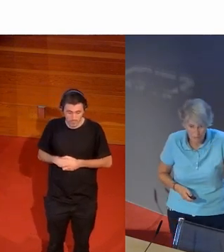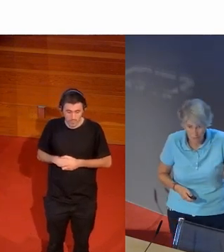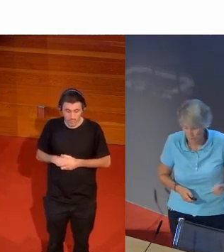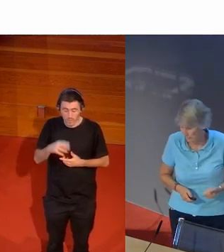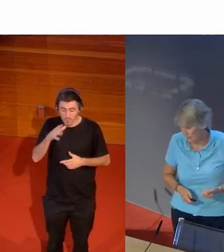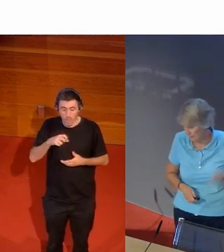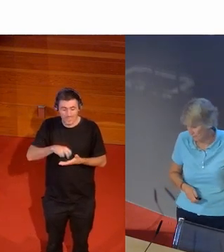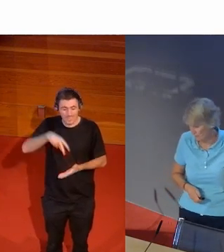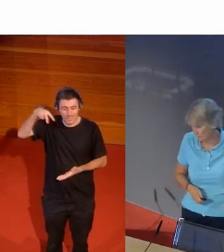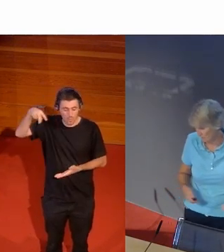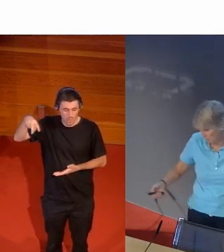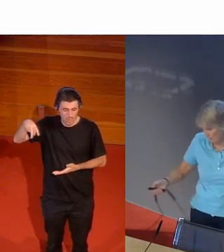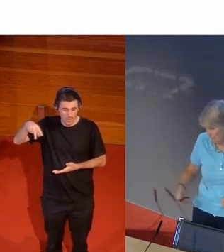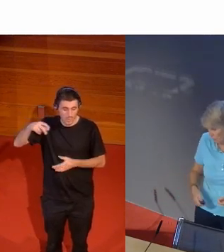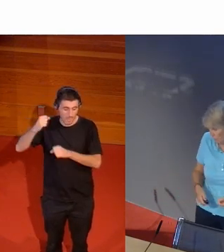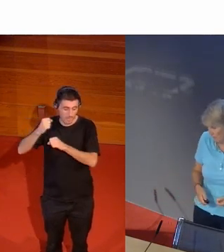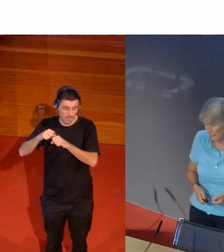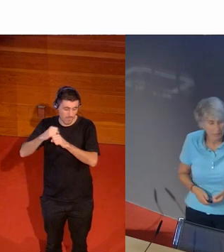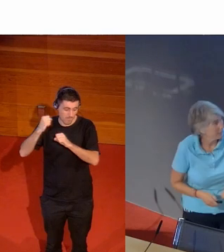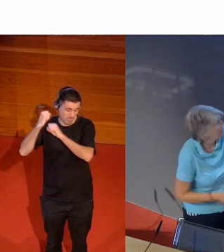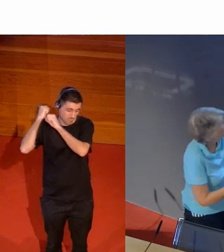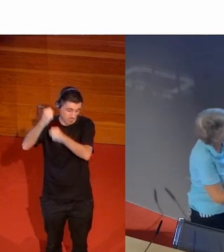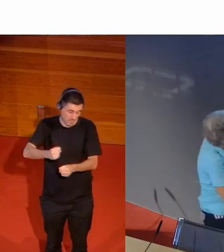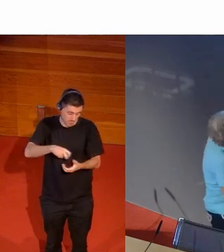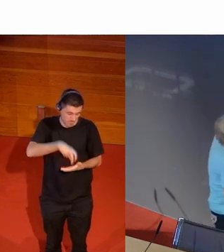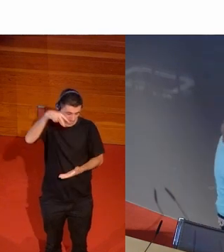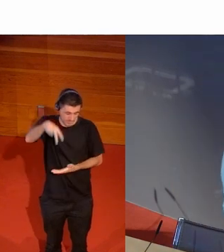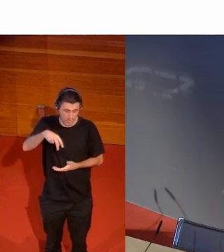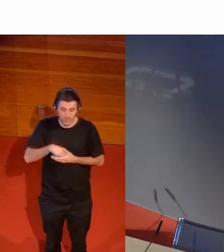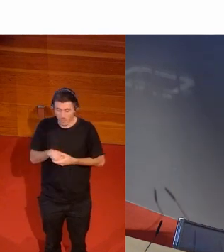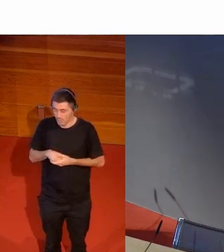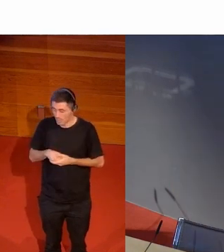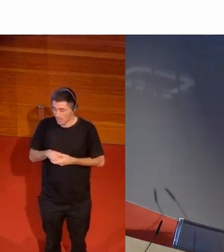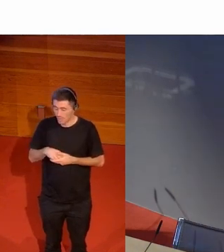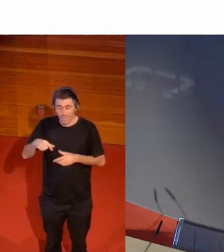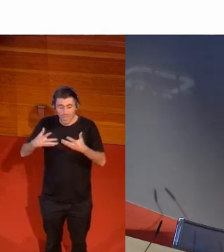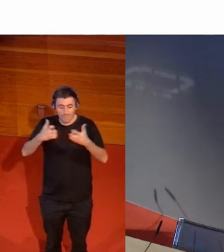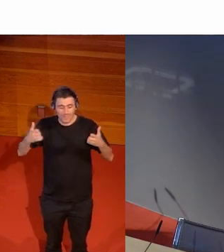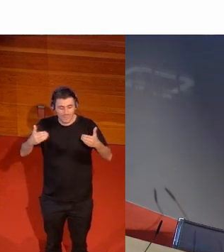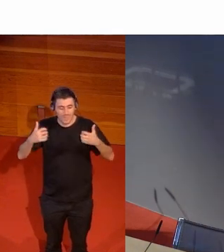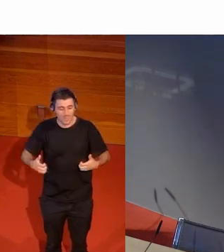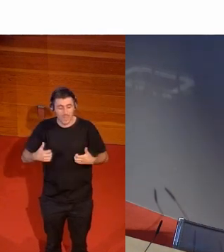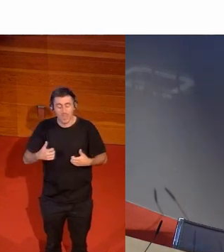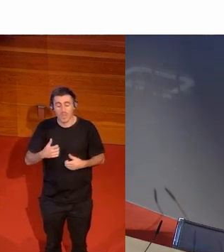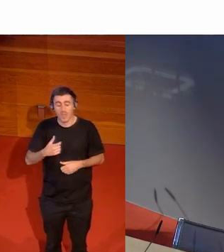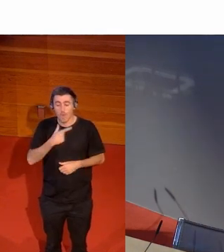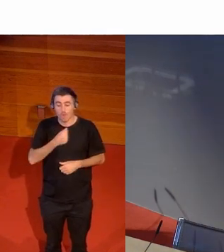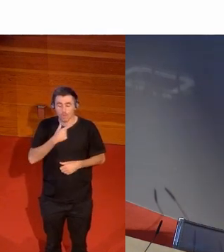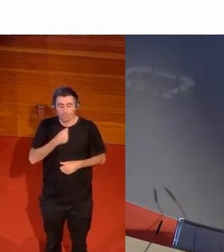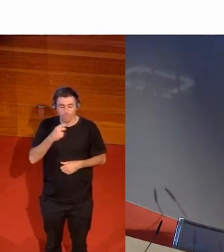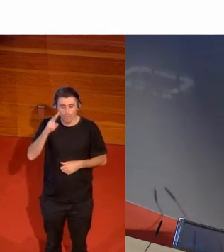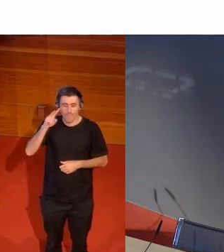es una saltadora de de pértiga como veis aquí abajo pone da gusto verla o consiga o consiga